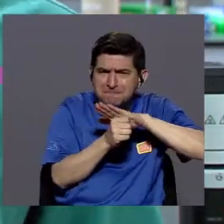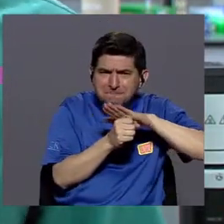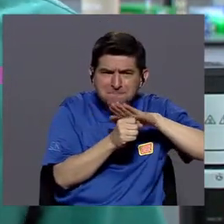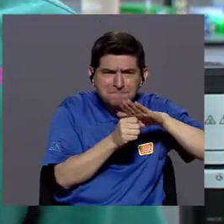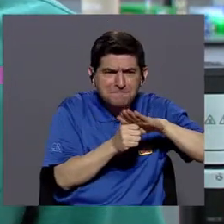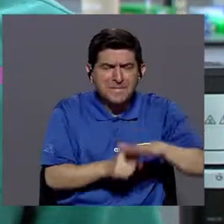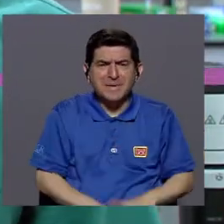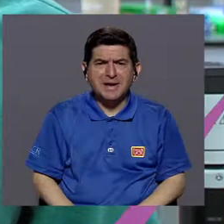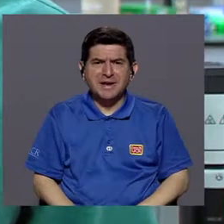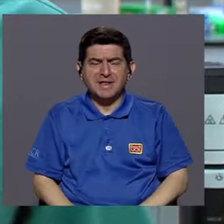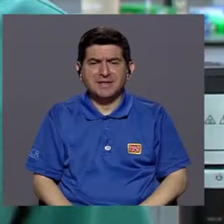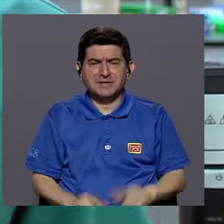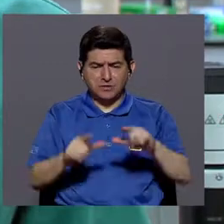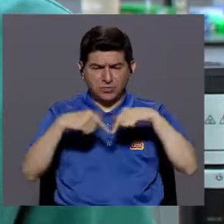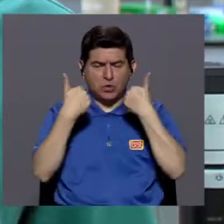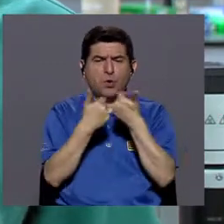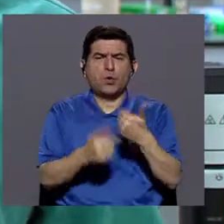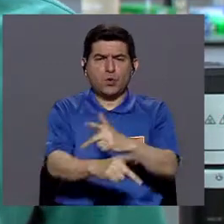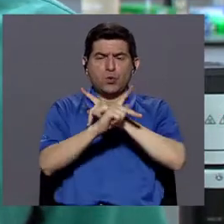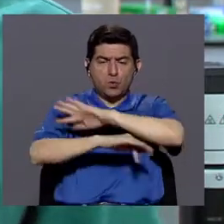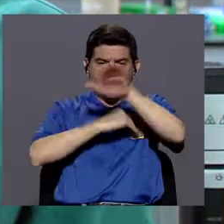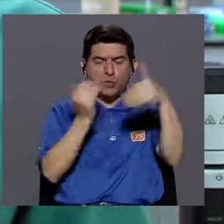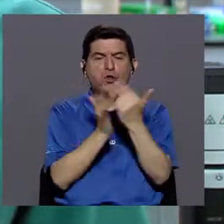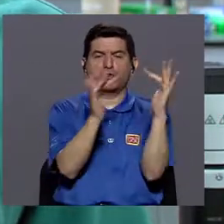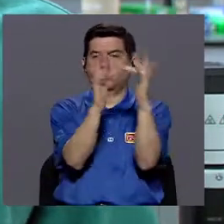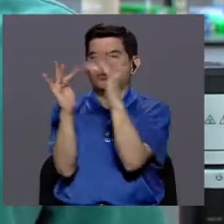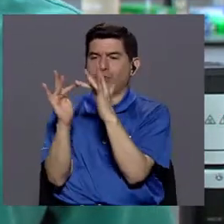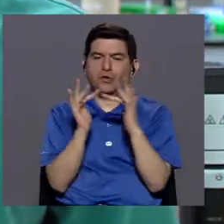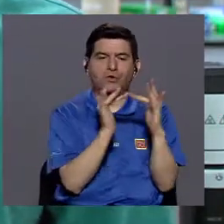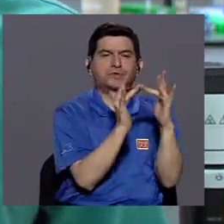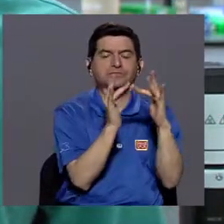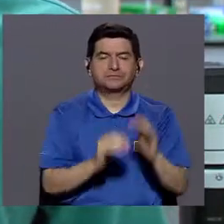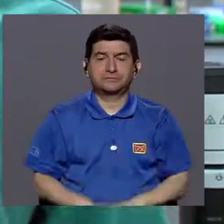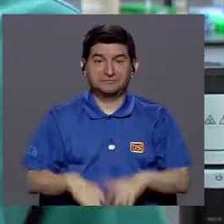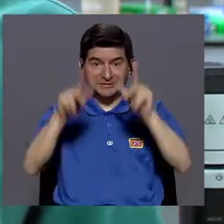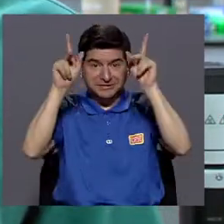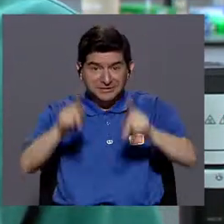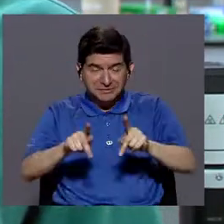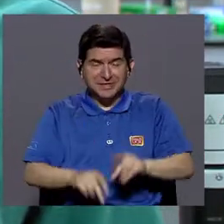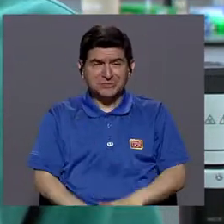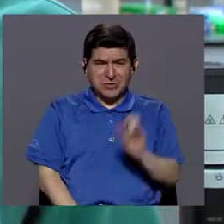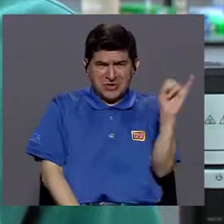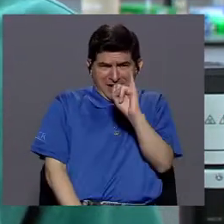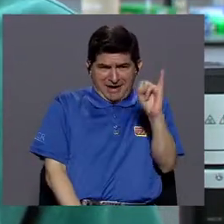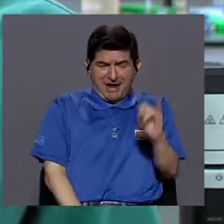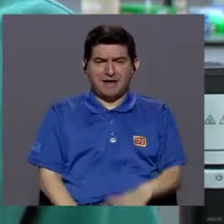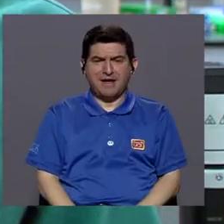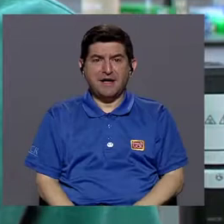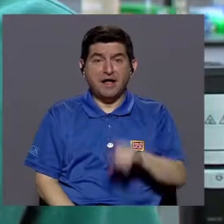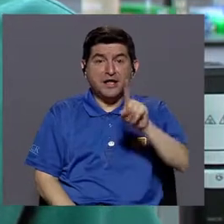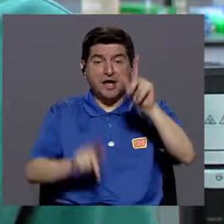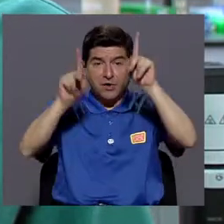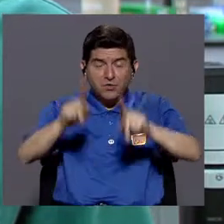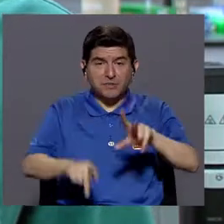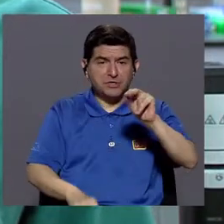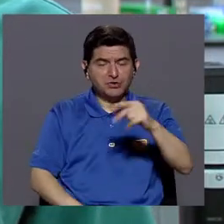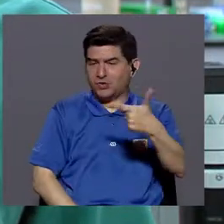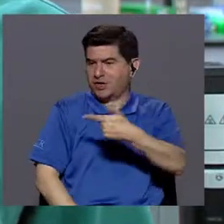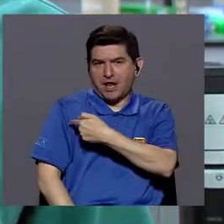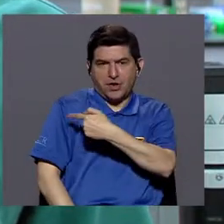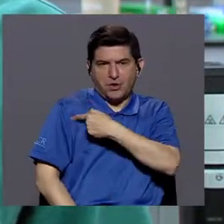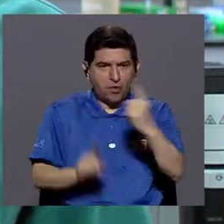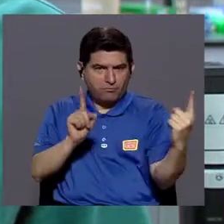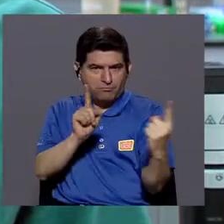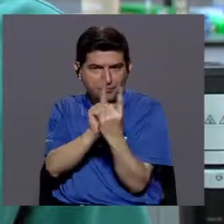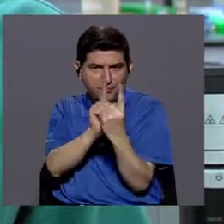un círculo de protección de todos sus contactos. Si esta persona se llega a infectar y encuentra a una persona